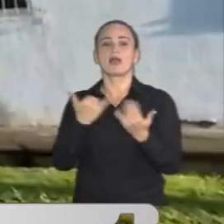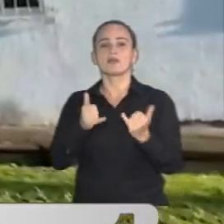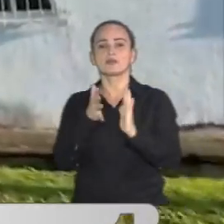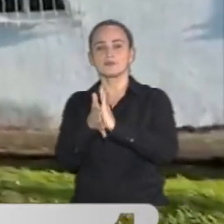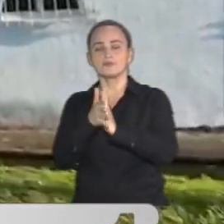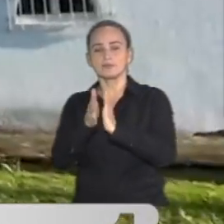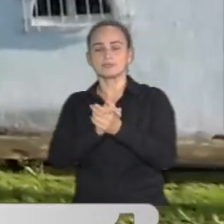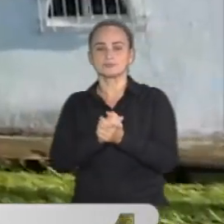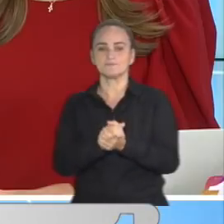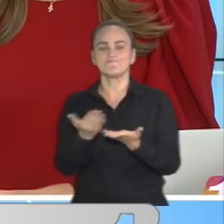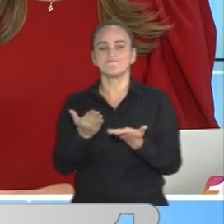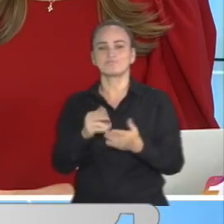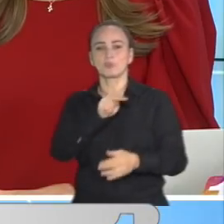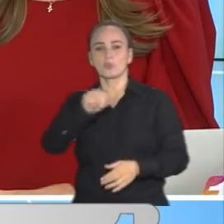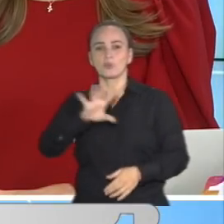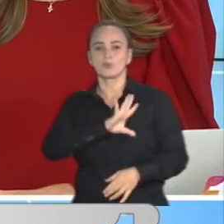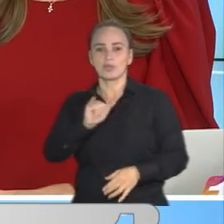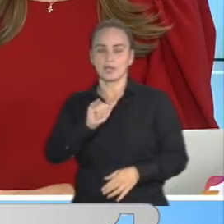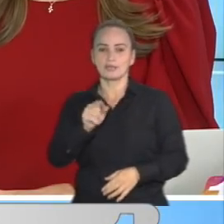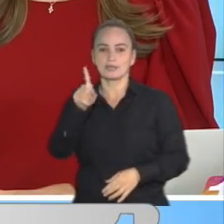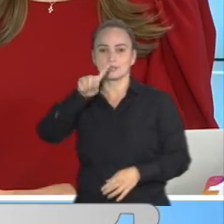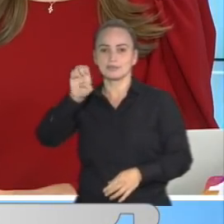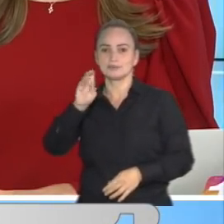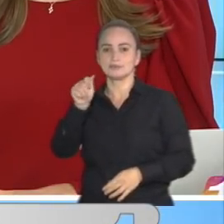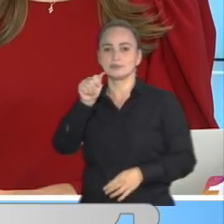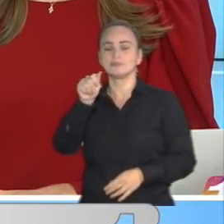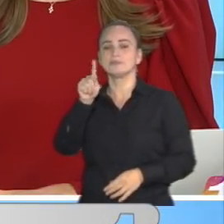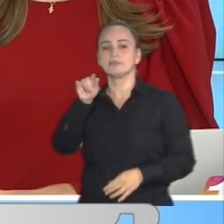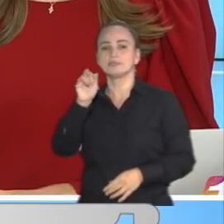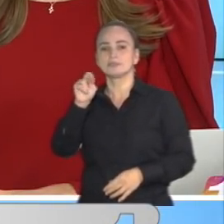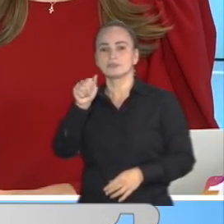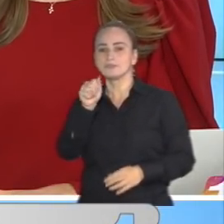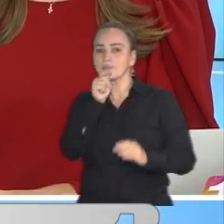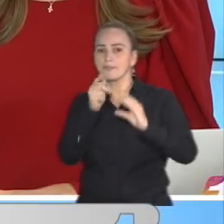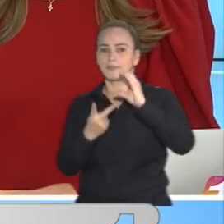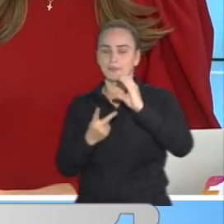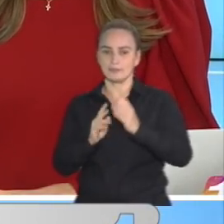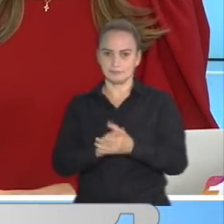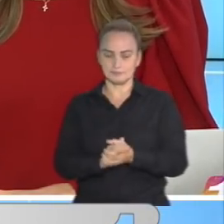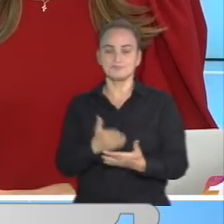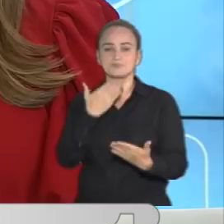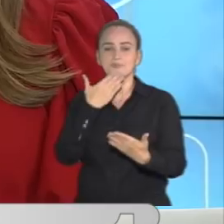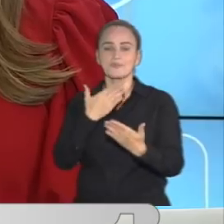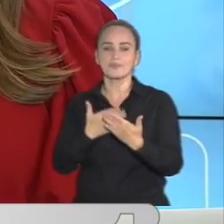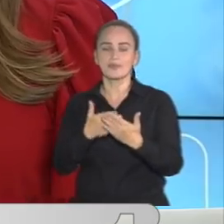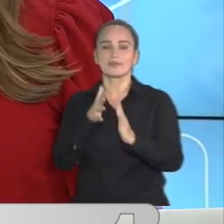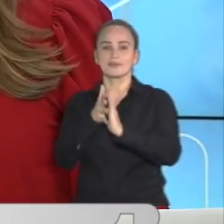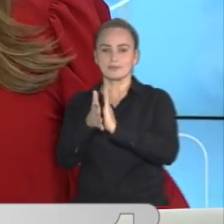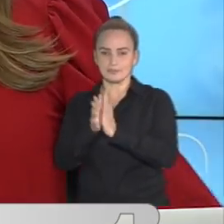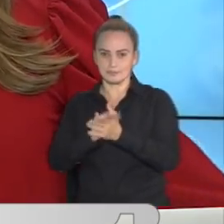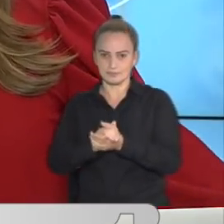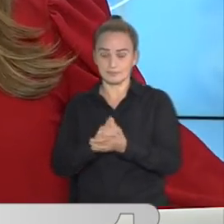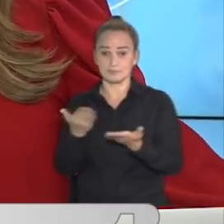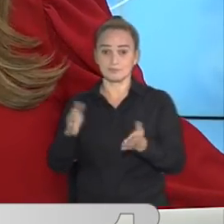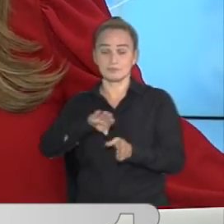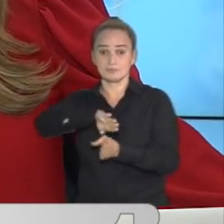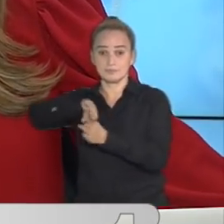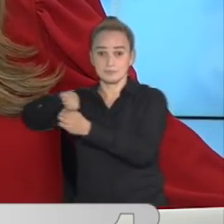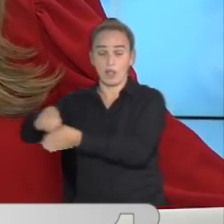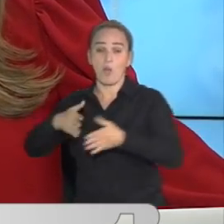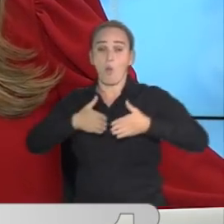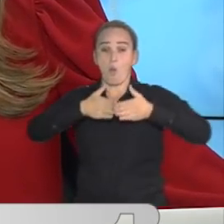ahora la información desde el norte de Cali, Sebastián Bedoya, Noticentro 1CM. Sebastián, muchas gracias. En otro